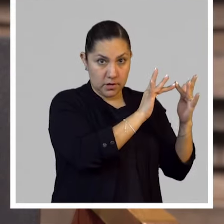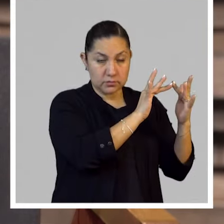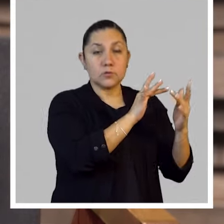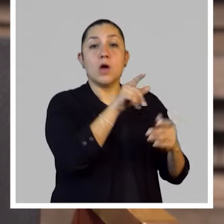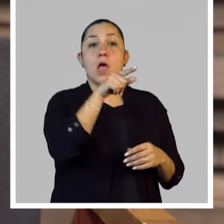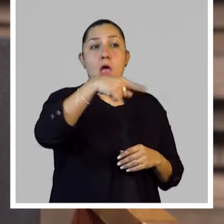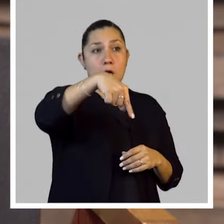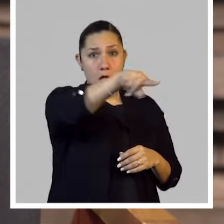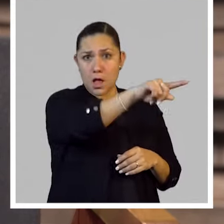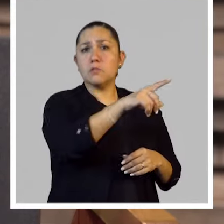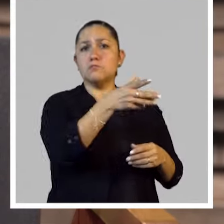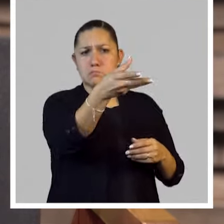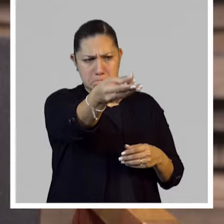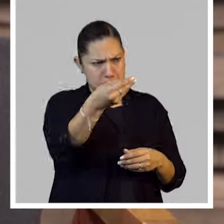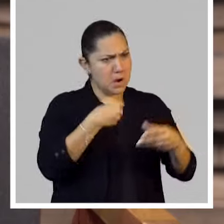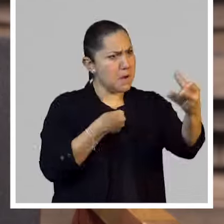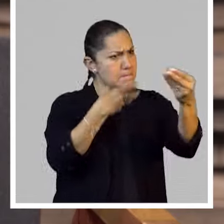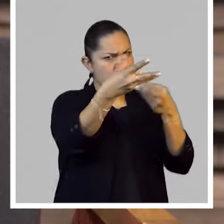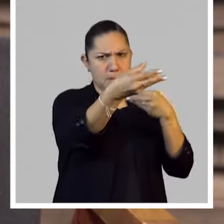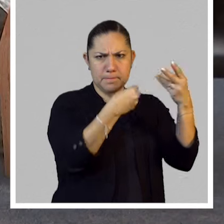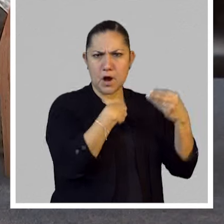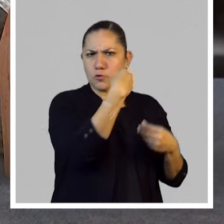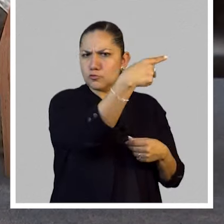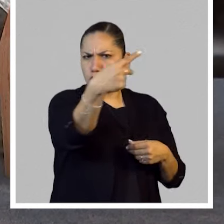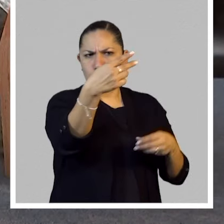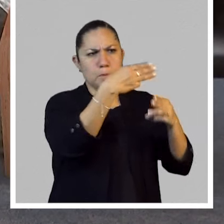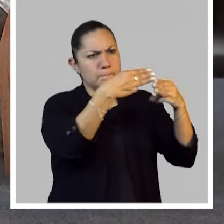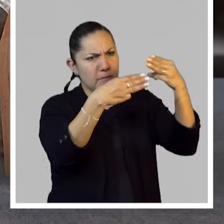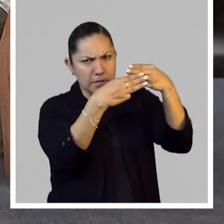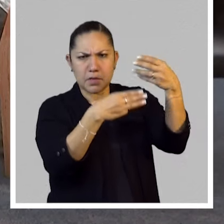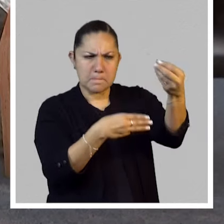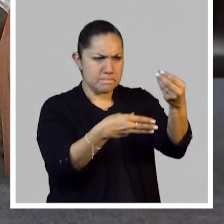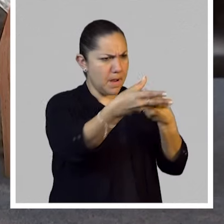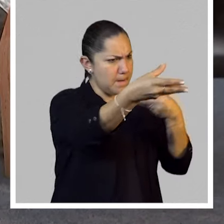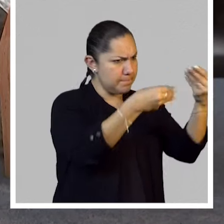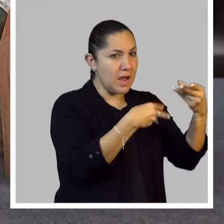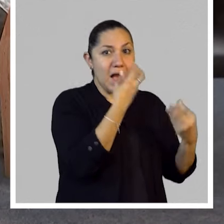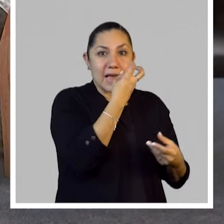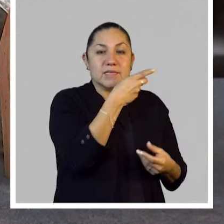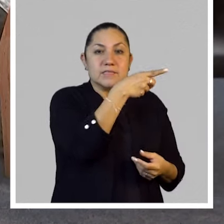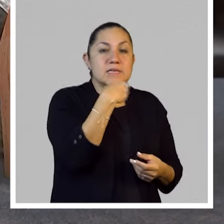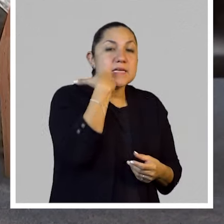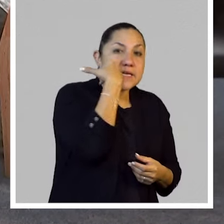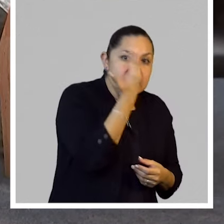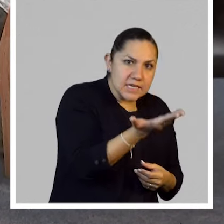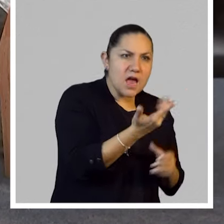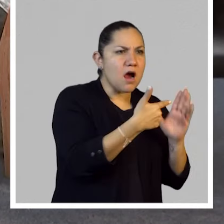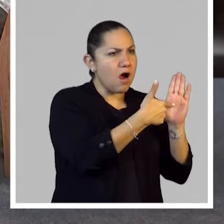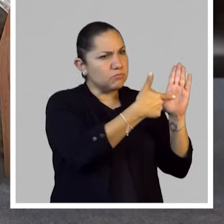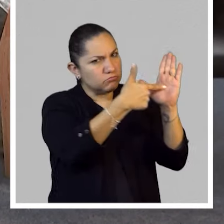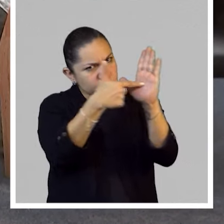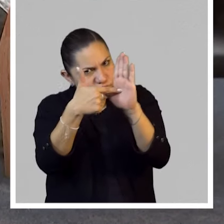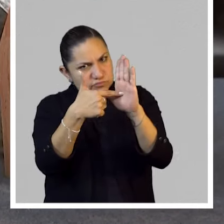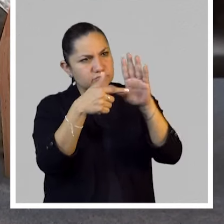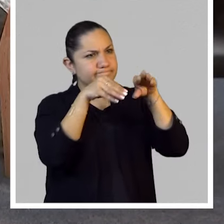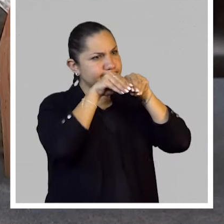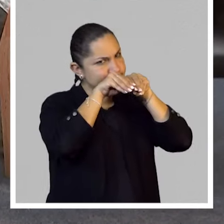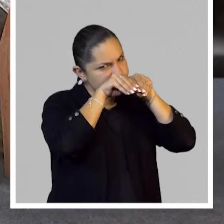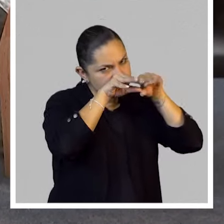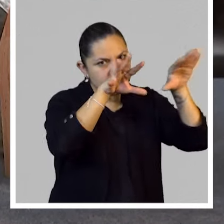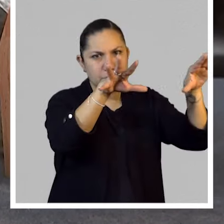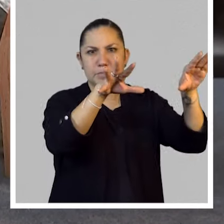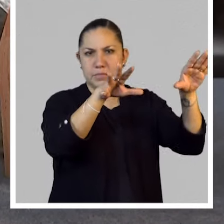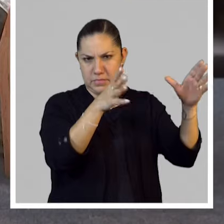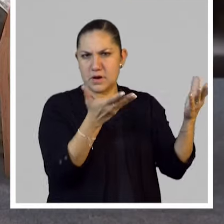nos entregaron parte de sus archivos, ¿no? Y con la intención de que estos materiales circularan y de que fueran vistos y de que entraran más